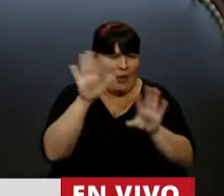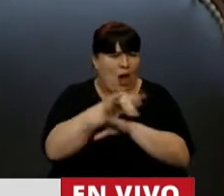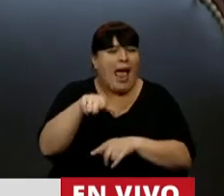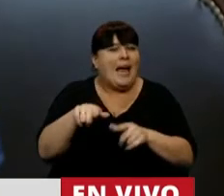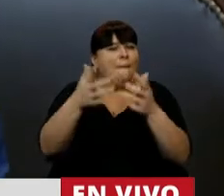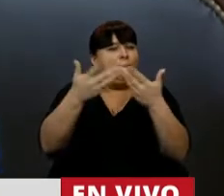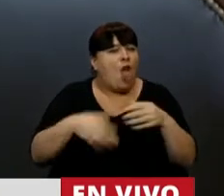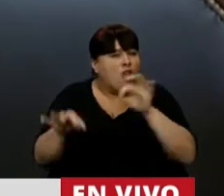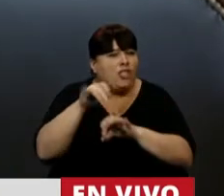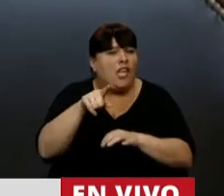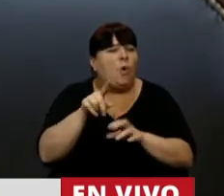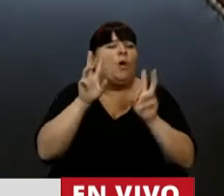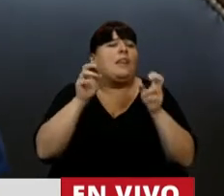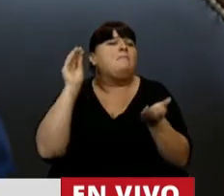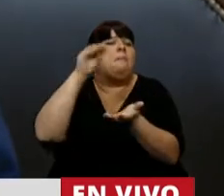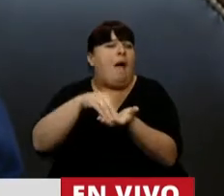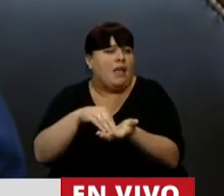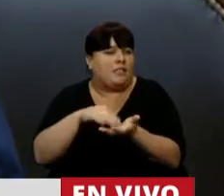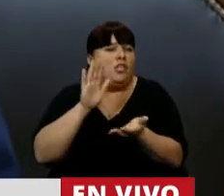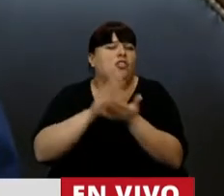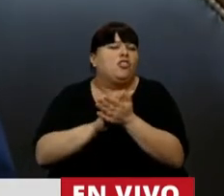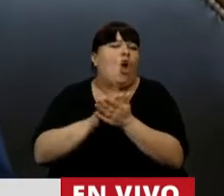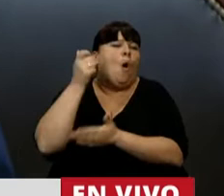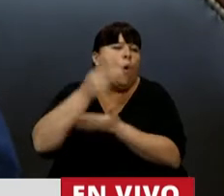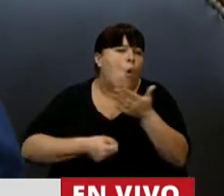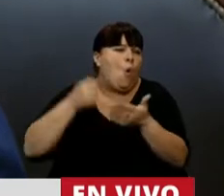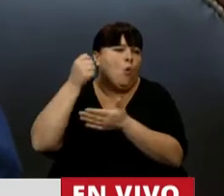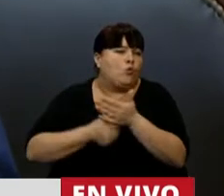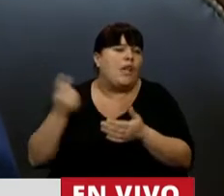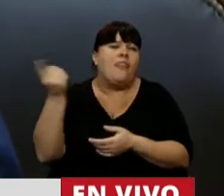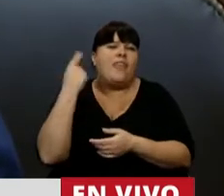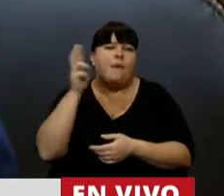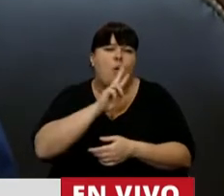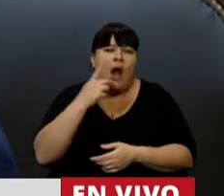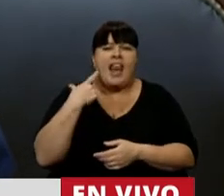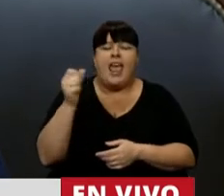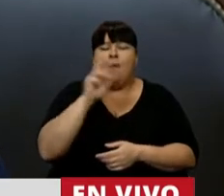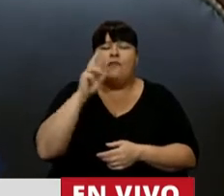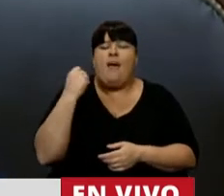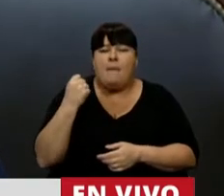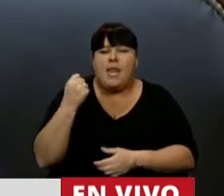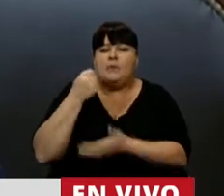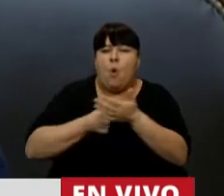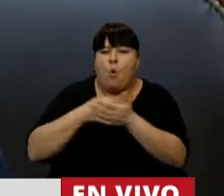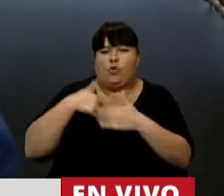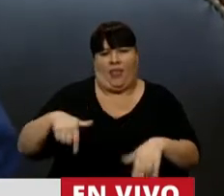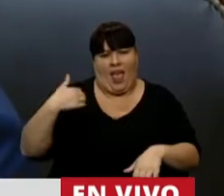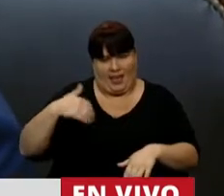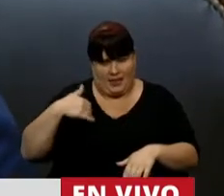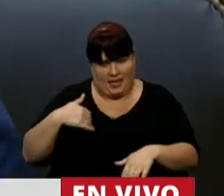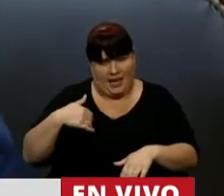proyecto es un capítulo más de una larga lucha que las mujeres y los feminismos vienen dando en la Argentina.